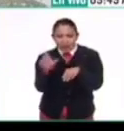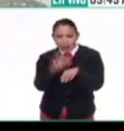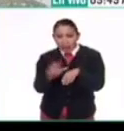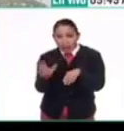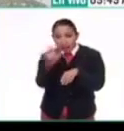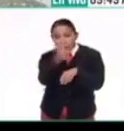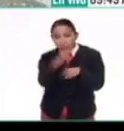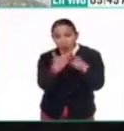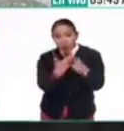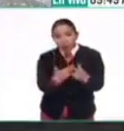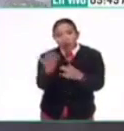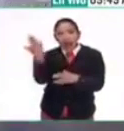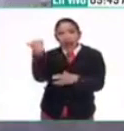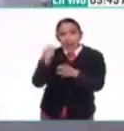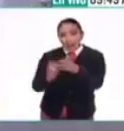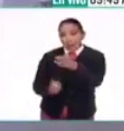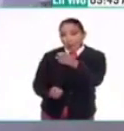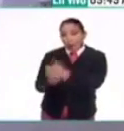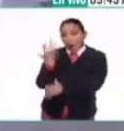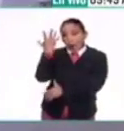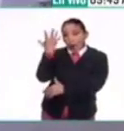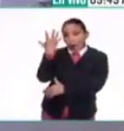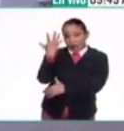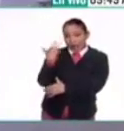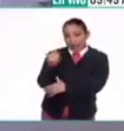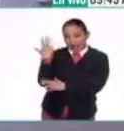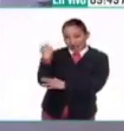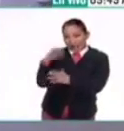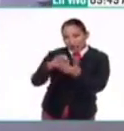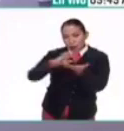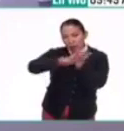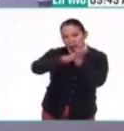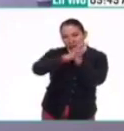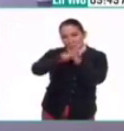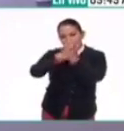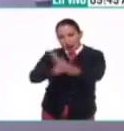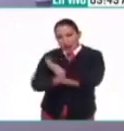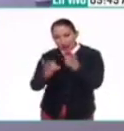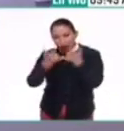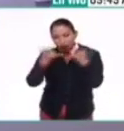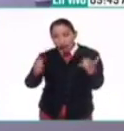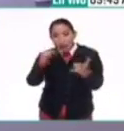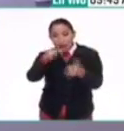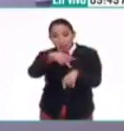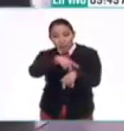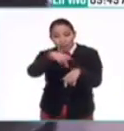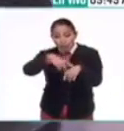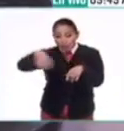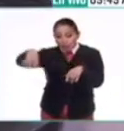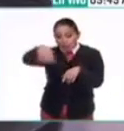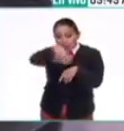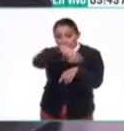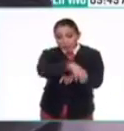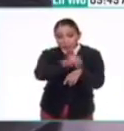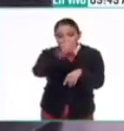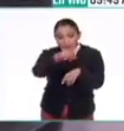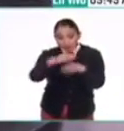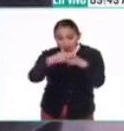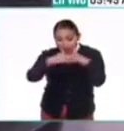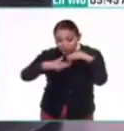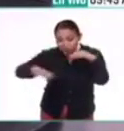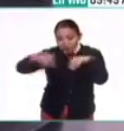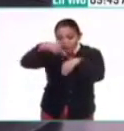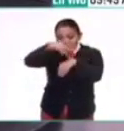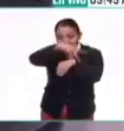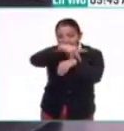Esto es un remanente de un antiguo volcán Popocatépetl, que ya lo habíamos comentado. Y esta parte es muy rocosa. Sobre esta estructura